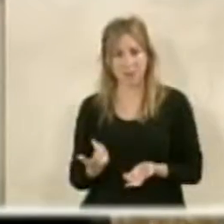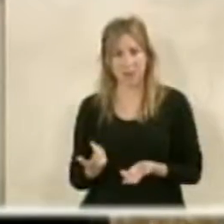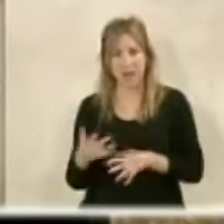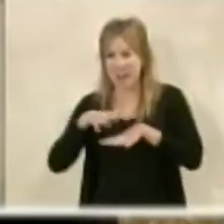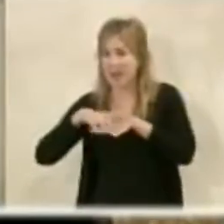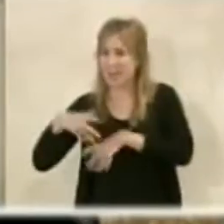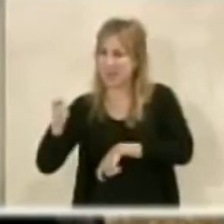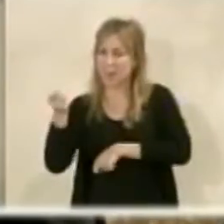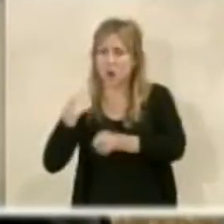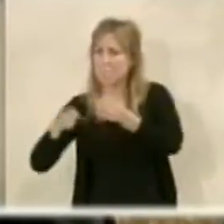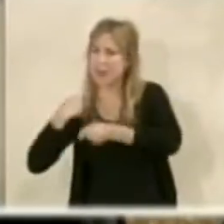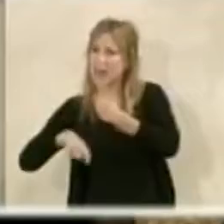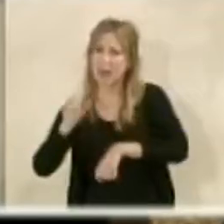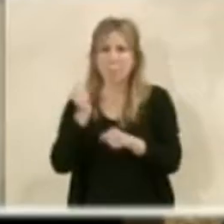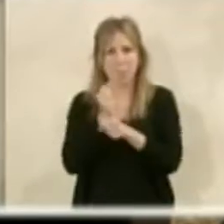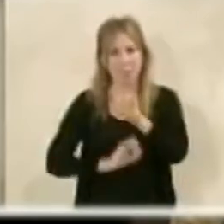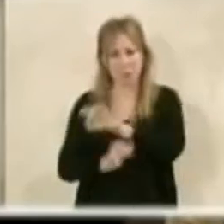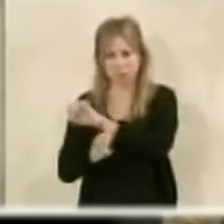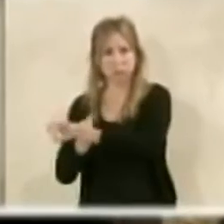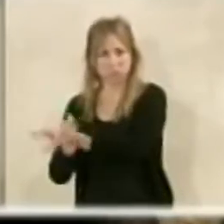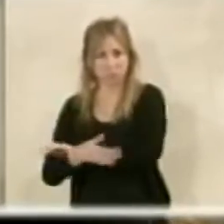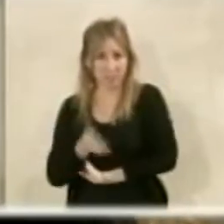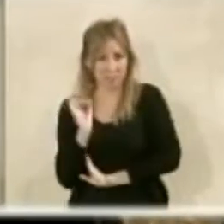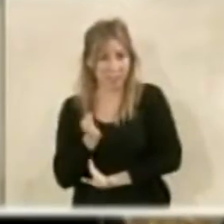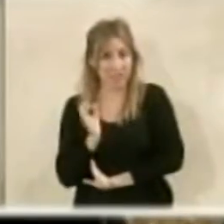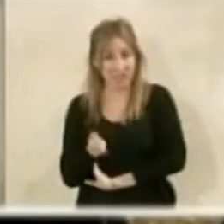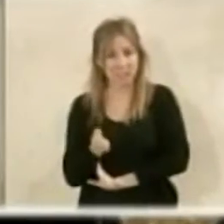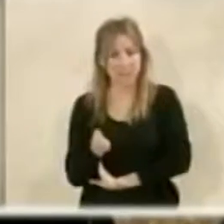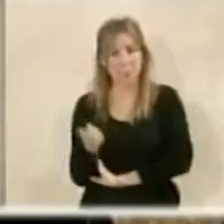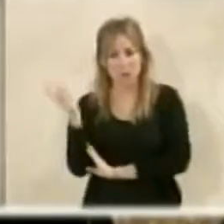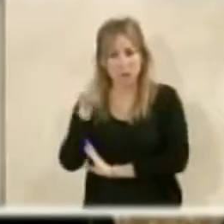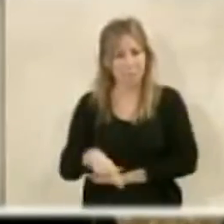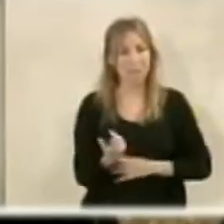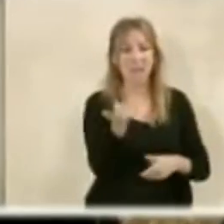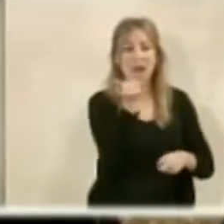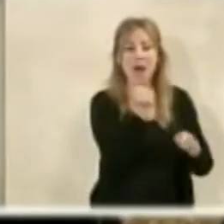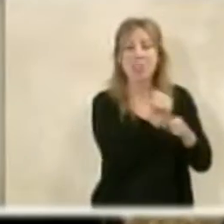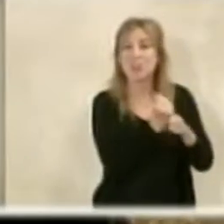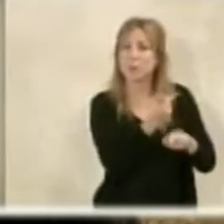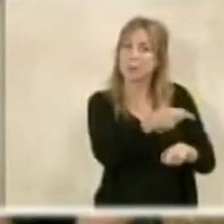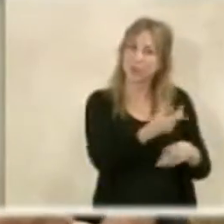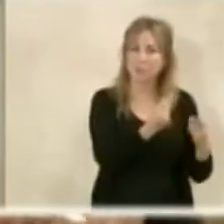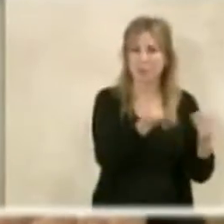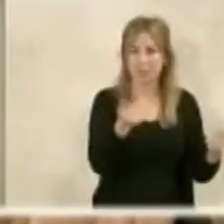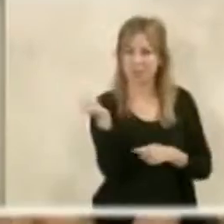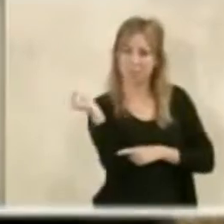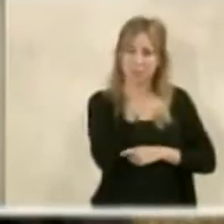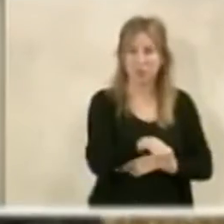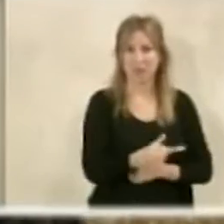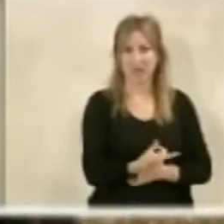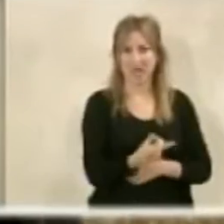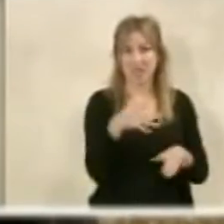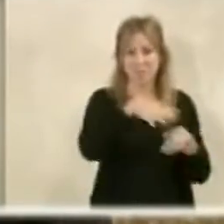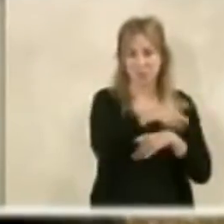crean empleo. Crean empleo muy precario y también destruyen cierto empleo, trabajo también en la ciudad. Es